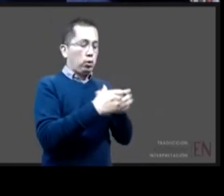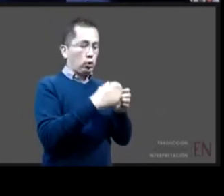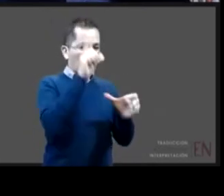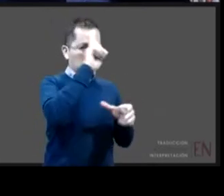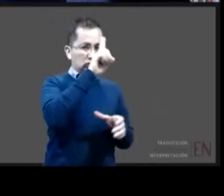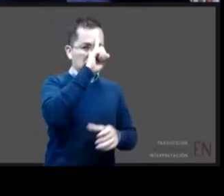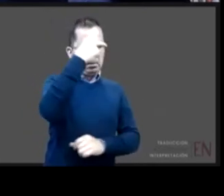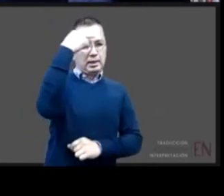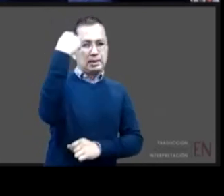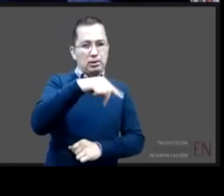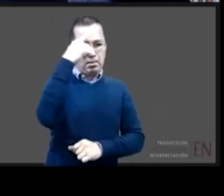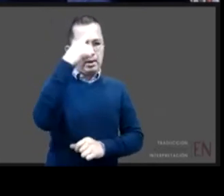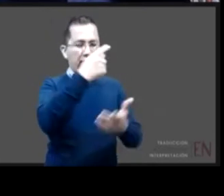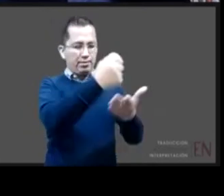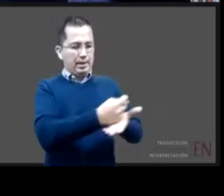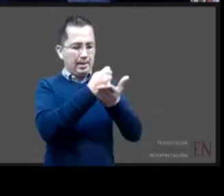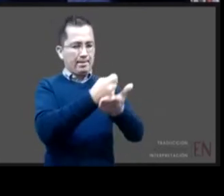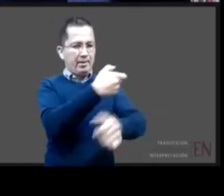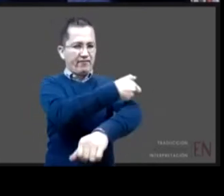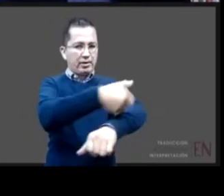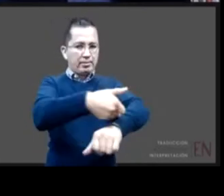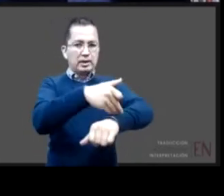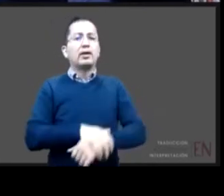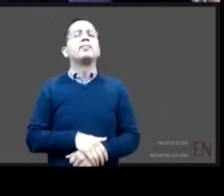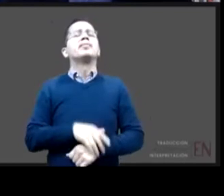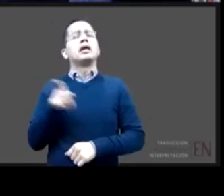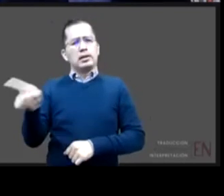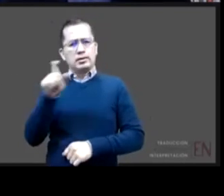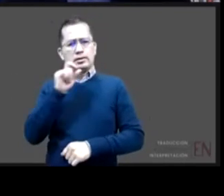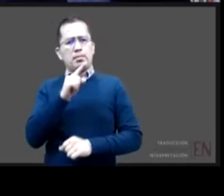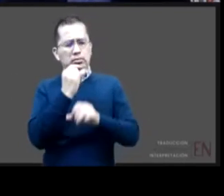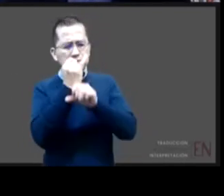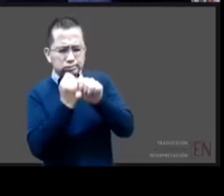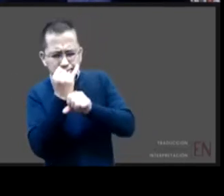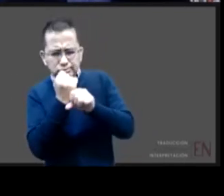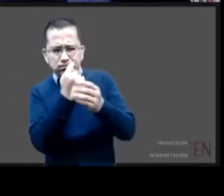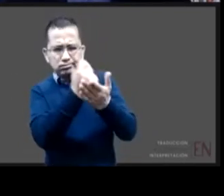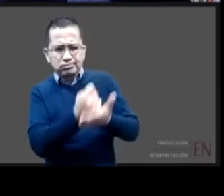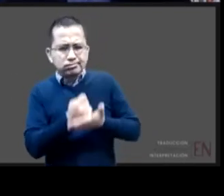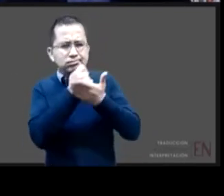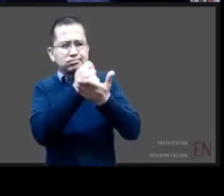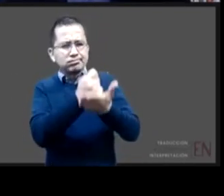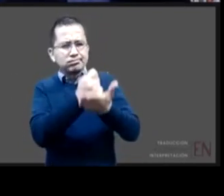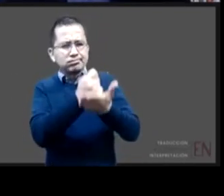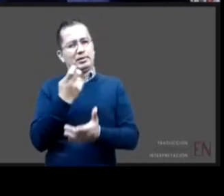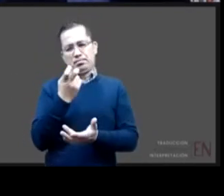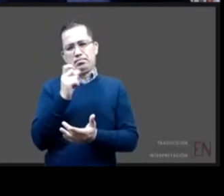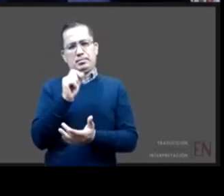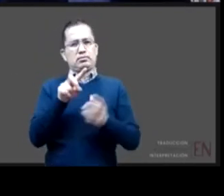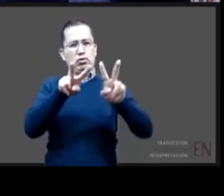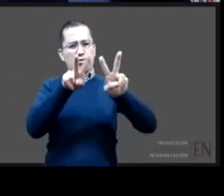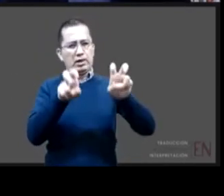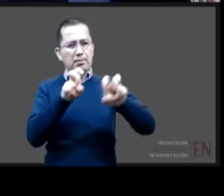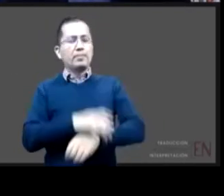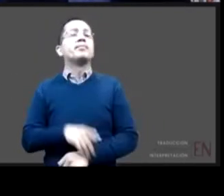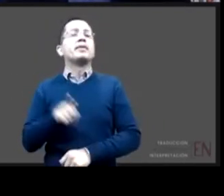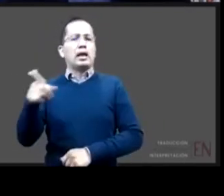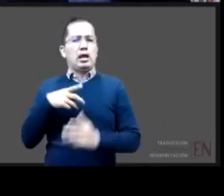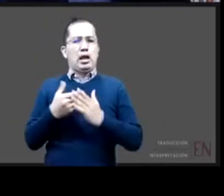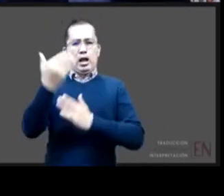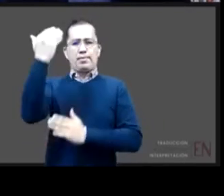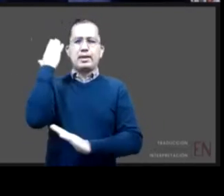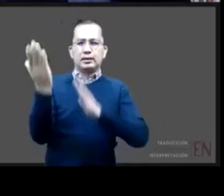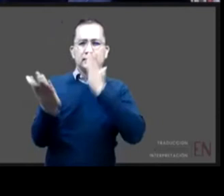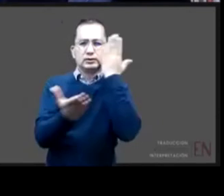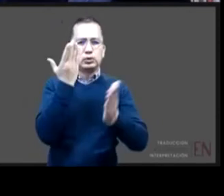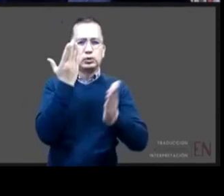trabajo clínico y de investigación en estas materias. Es licenciada en ciencias de comunicación, tiene una maestría en orientación